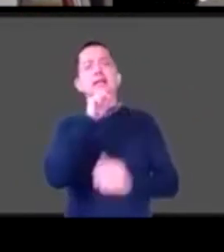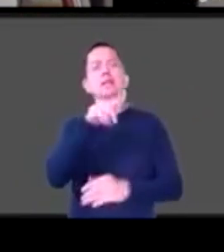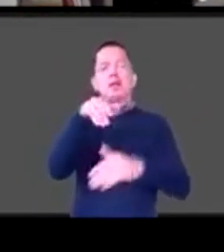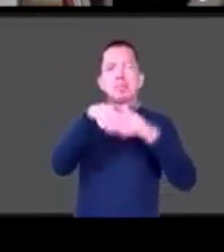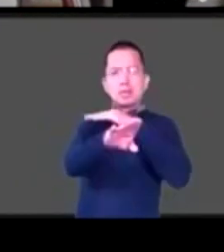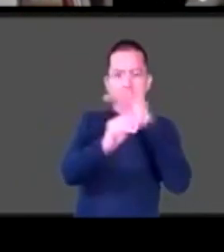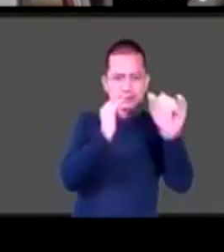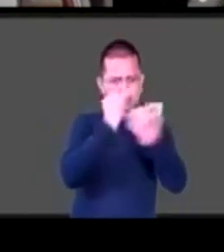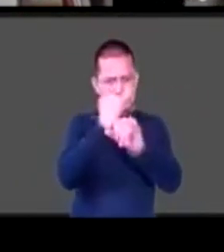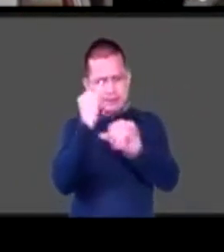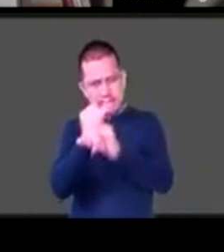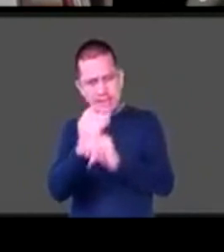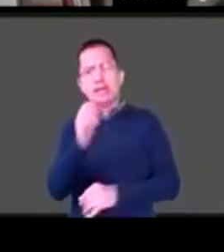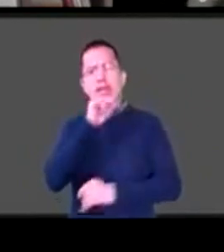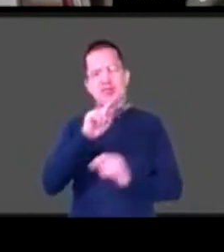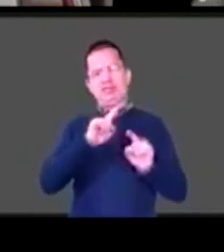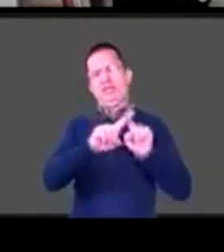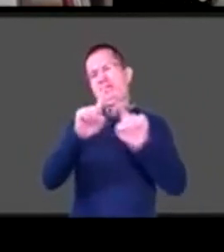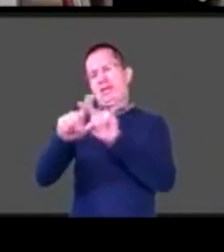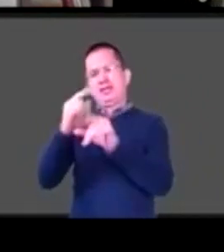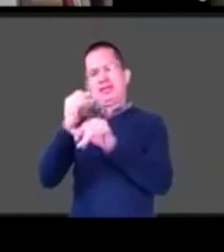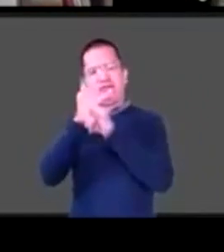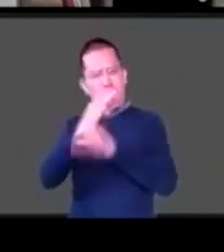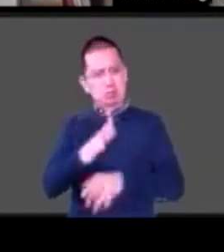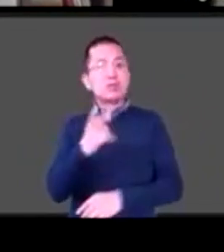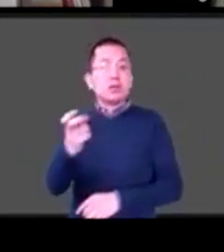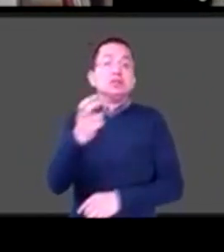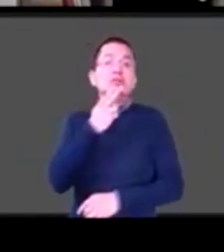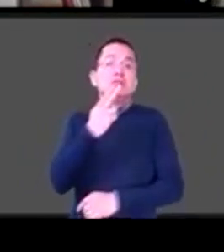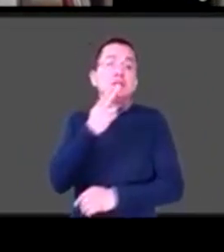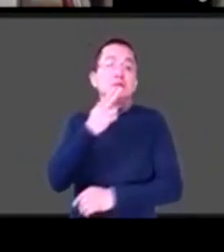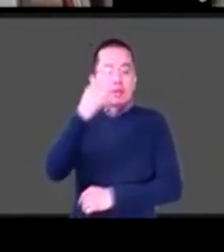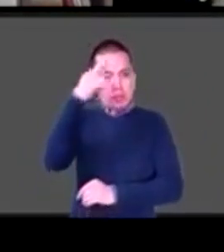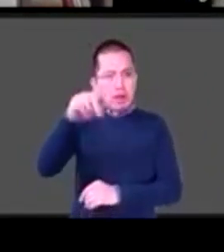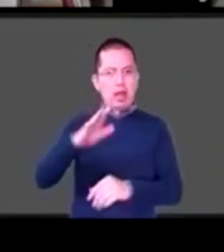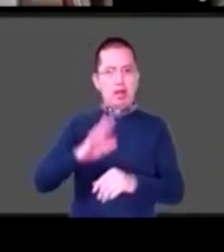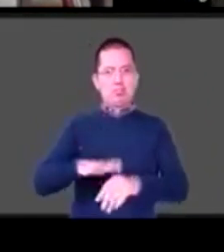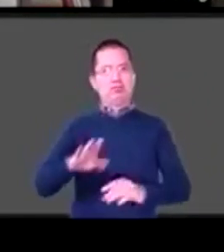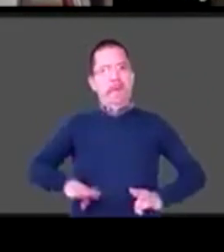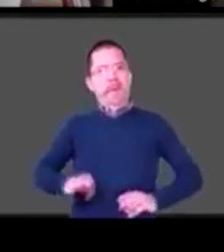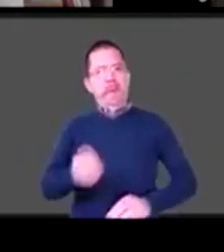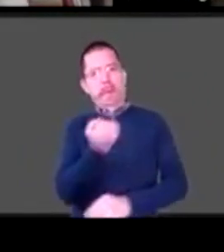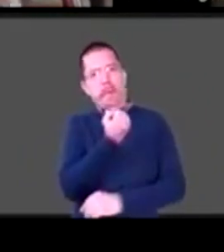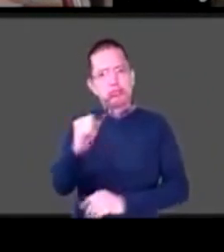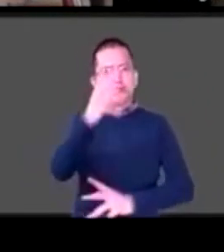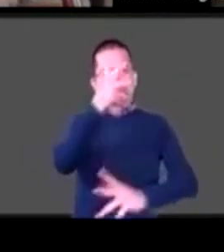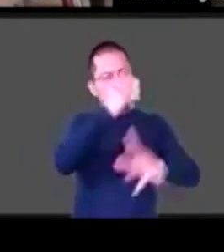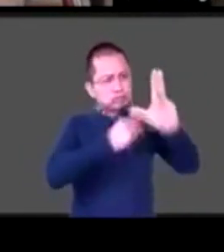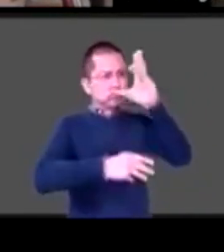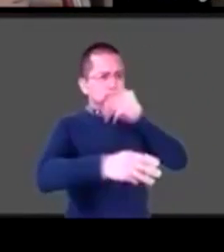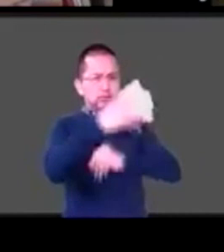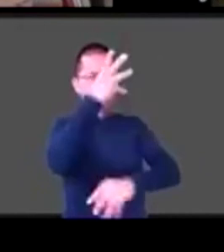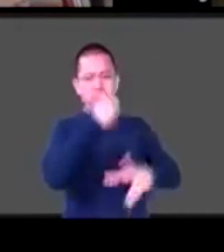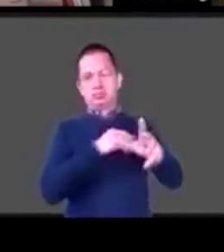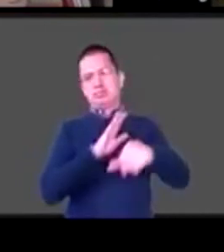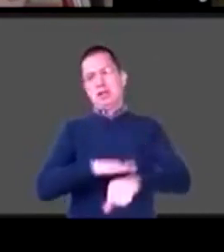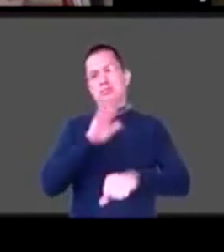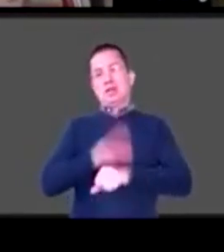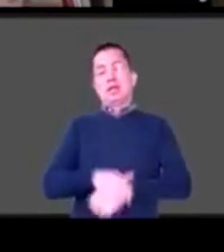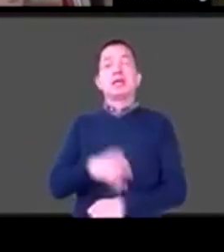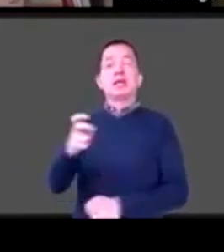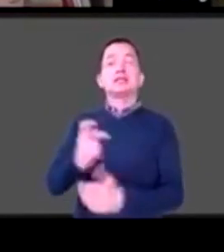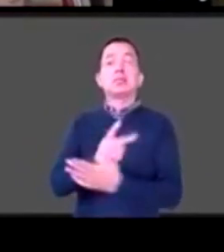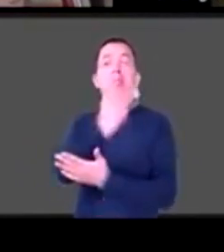Y, bueno, eso le va a ayudar también, pues, a desarrollar mayores habilidades y tener un mayor conocimiento. Y, sobre todo, reiterar que este software es libre,